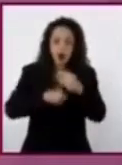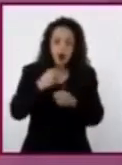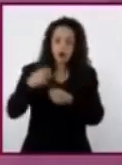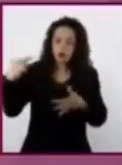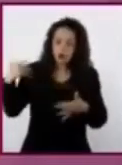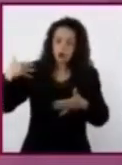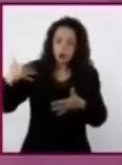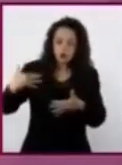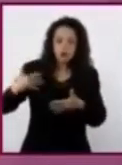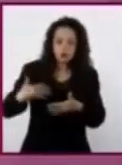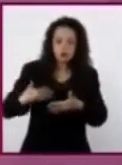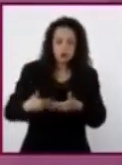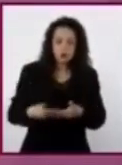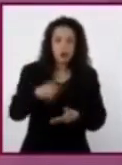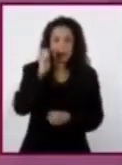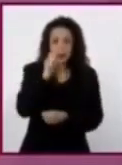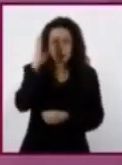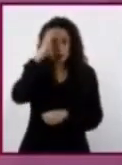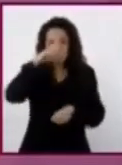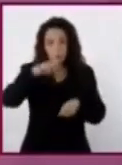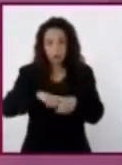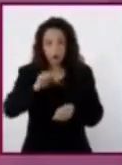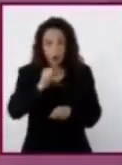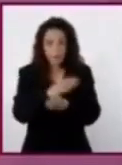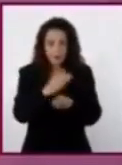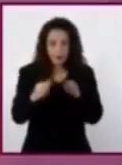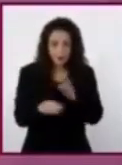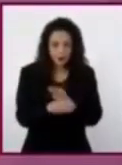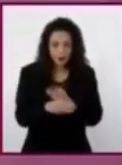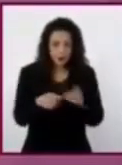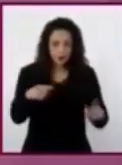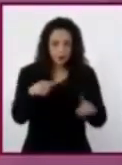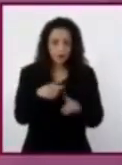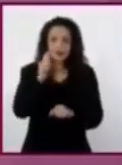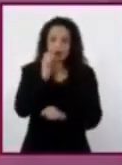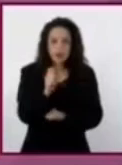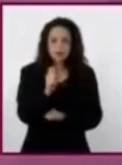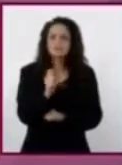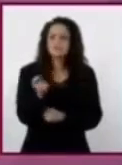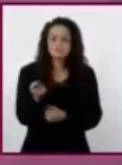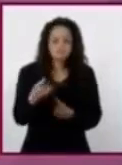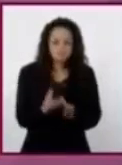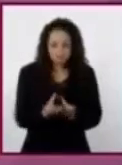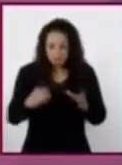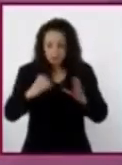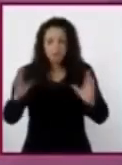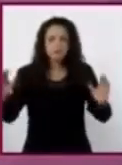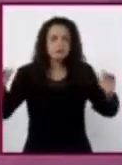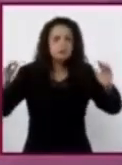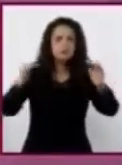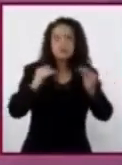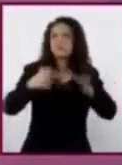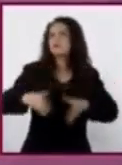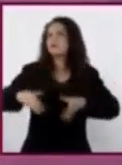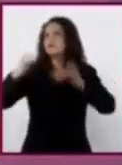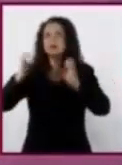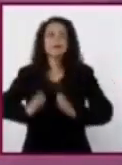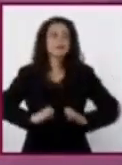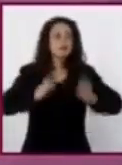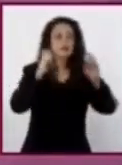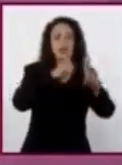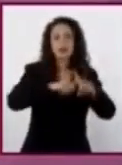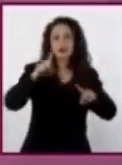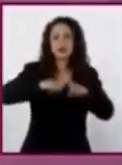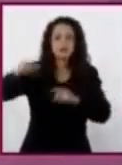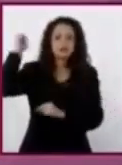estudio de la llamada cultura material, que incluye desde utensilios hasta monumentos, ruinas y otros restos